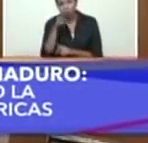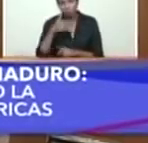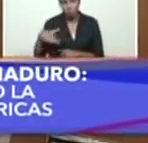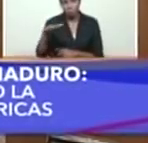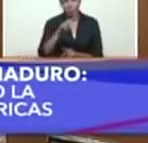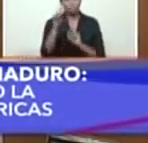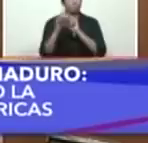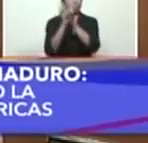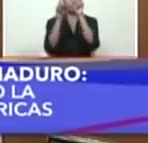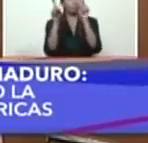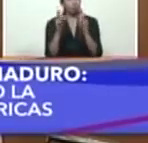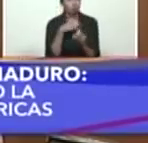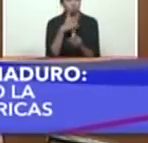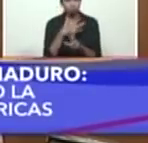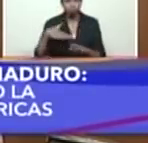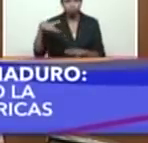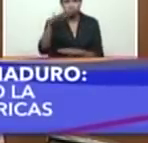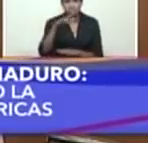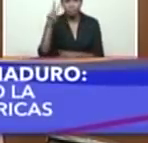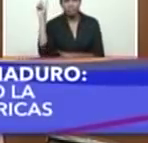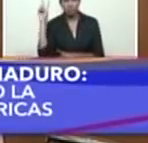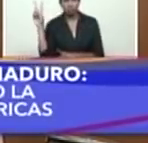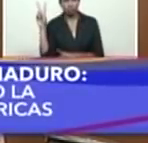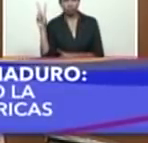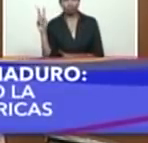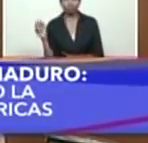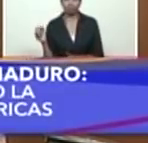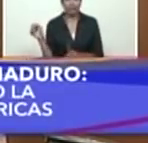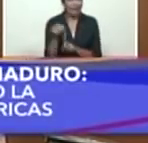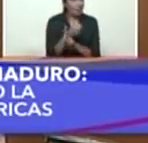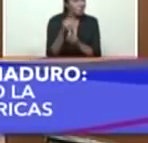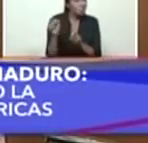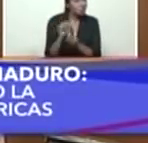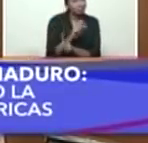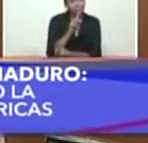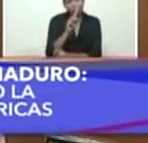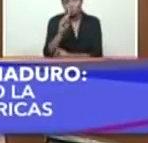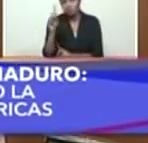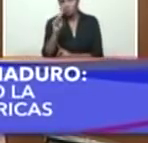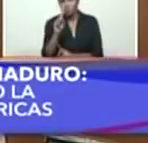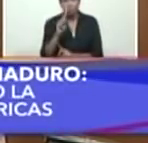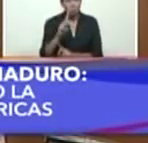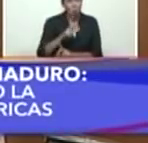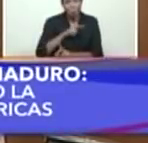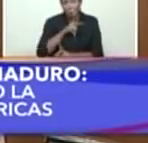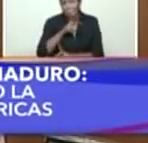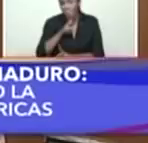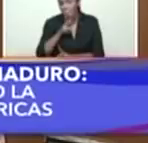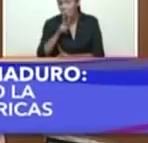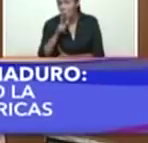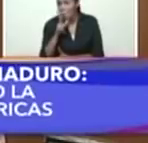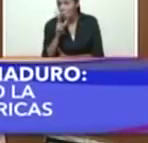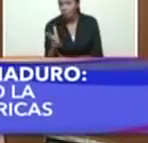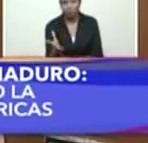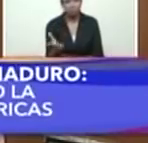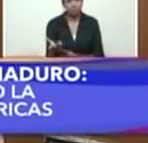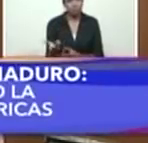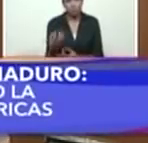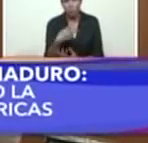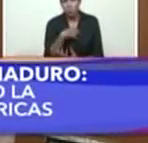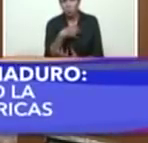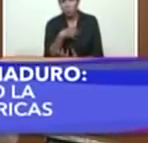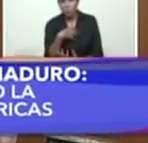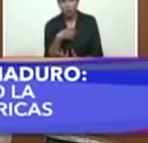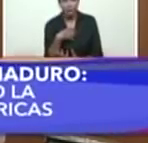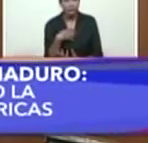yo a toda, toda, toda Venezuela. No, la violencia es el mal más perverso, dañino, que puede